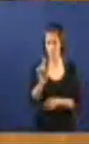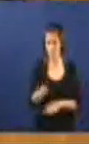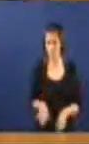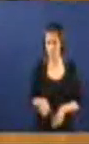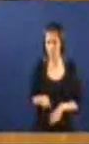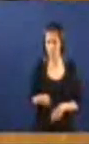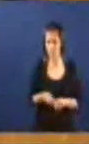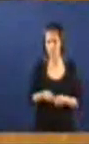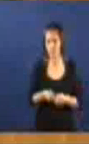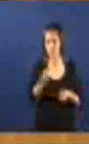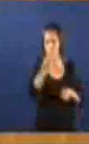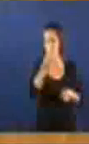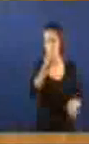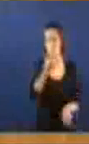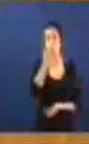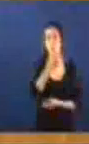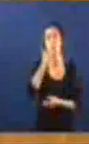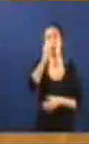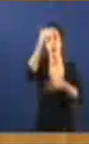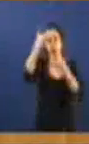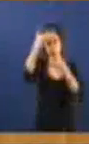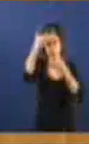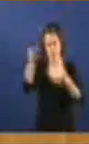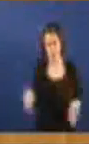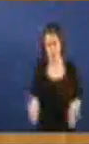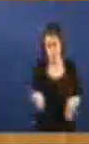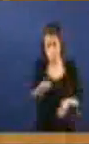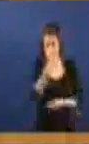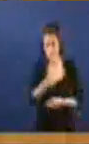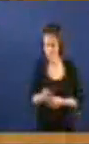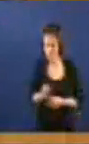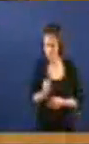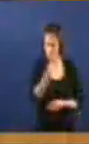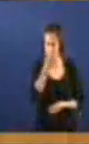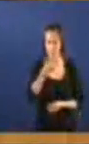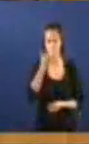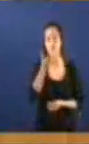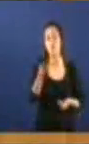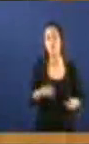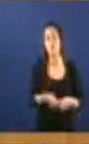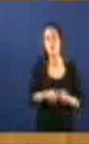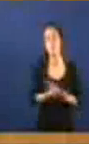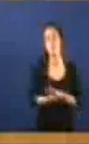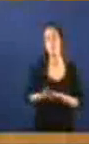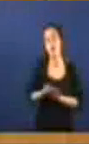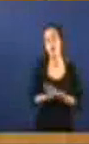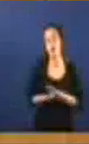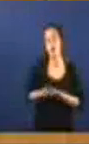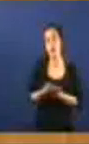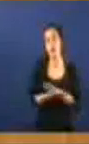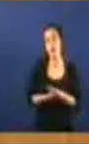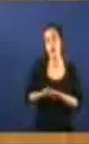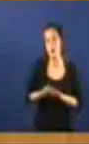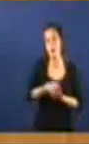contribución Foi un conto Árabe Muy sinxelo Estamos a falar Da nagba Estamos a falar Do